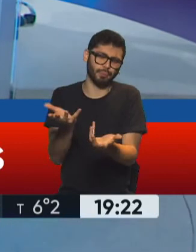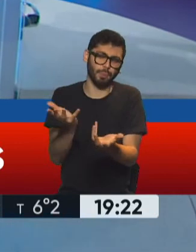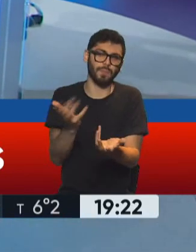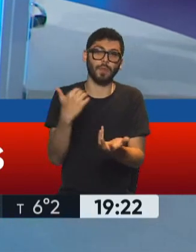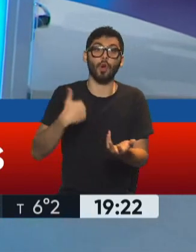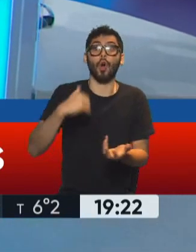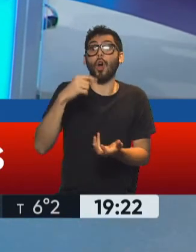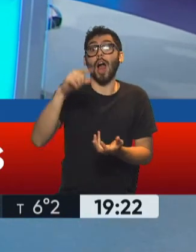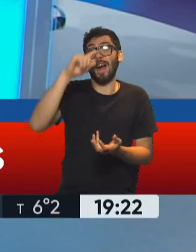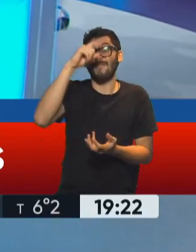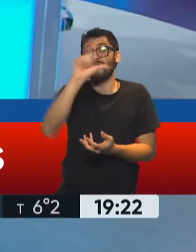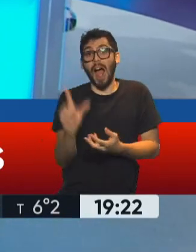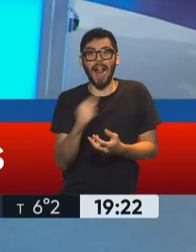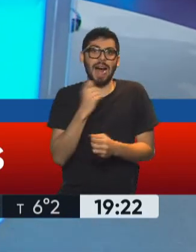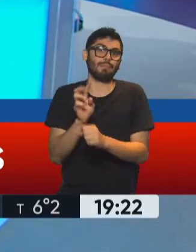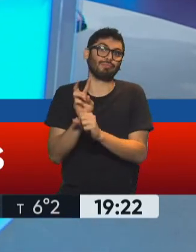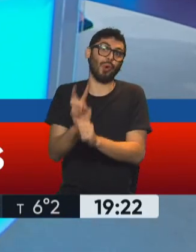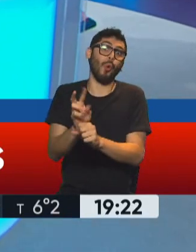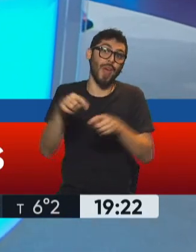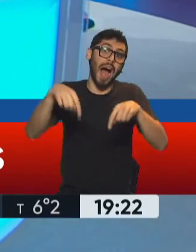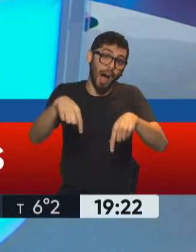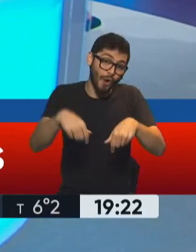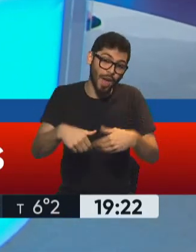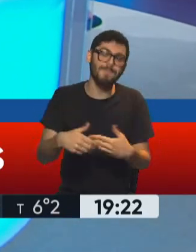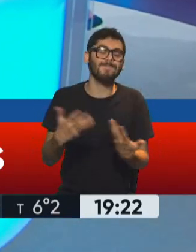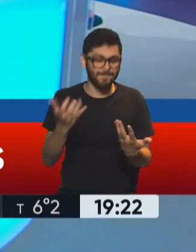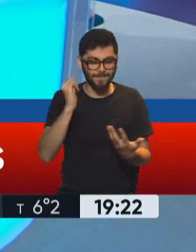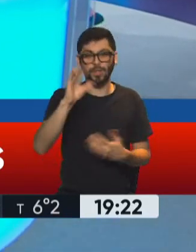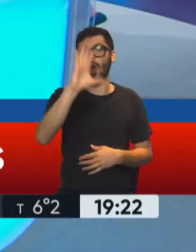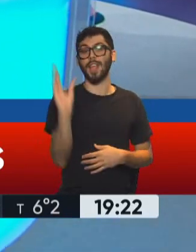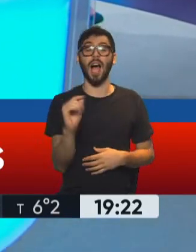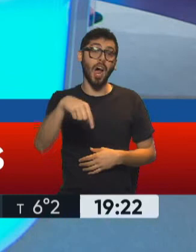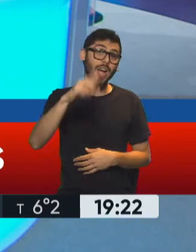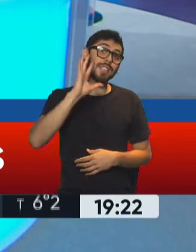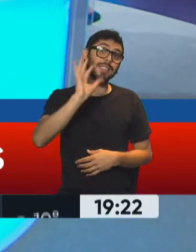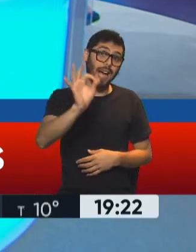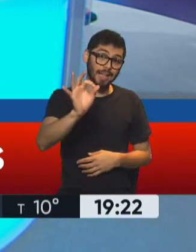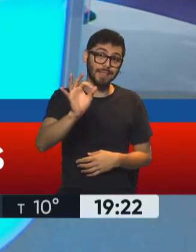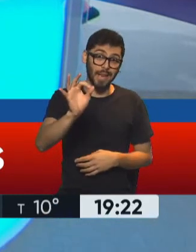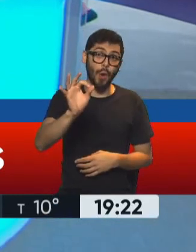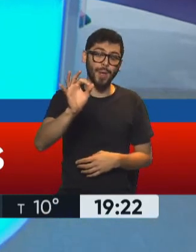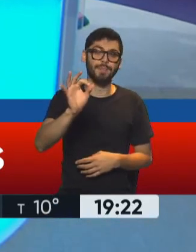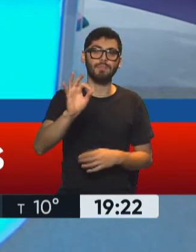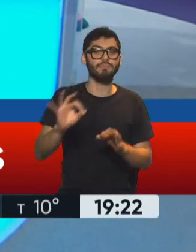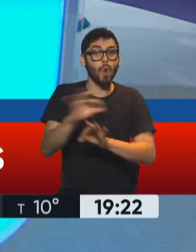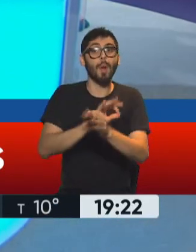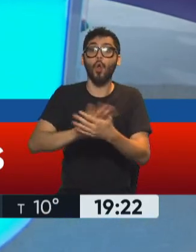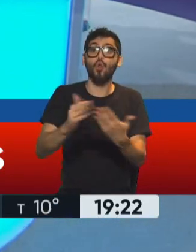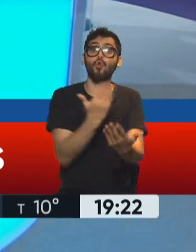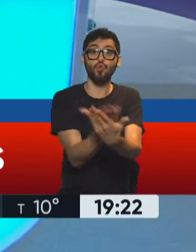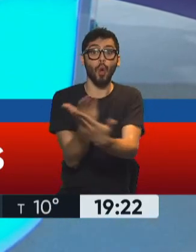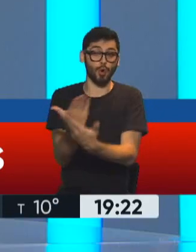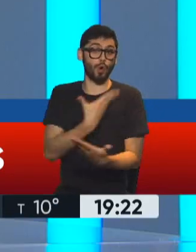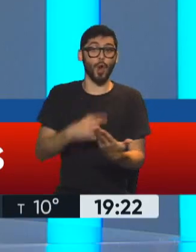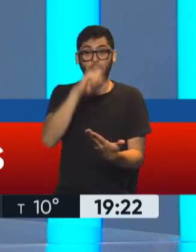tratamos de mostrar con todos los programas hoy. Claro que sí. De manera federal toda la Argentina está enterado que hay nuevos programas que se siguen habilitando desde el